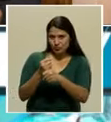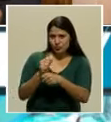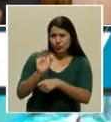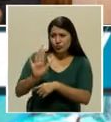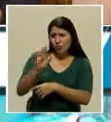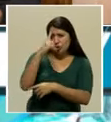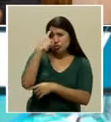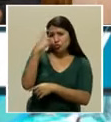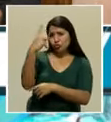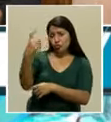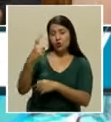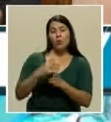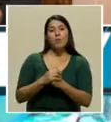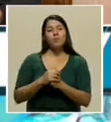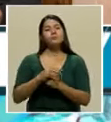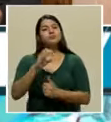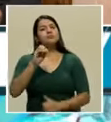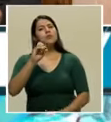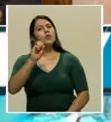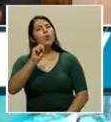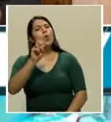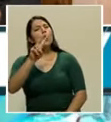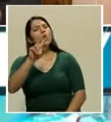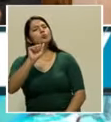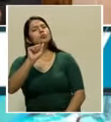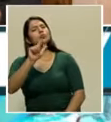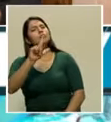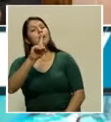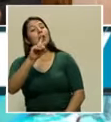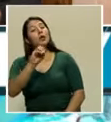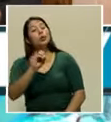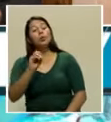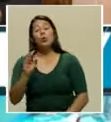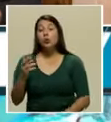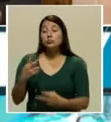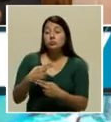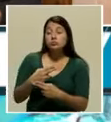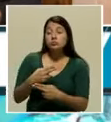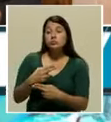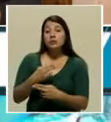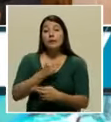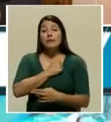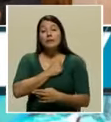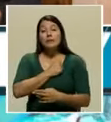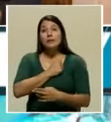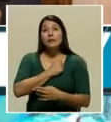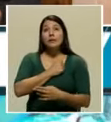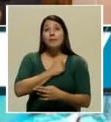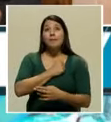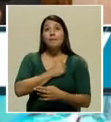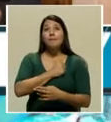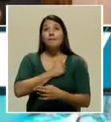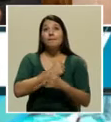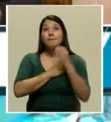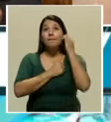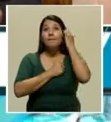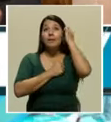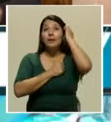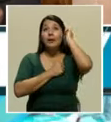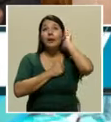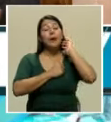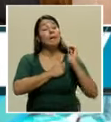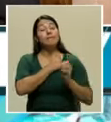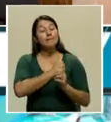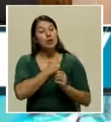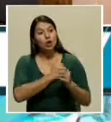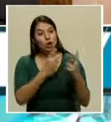sueño. No, Osvaldo, usted fue profesor... Arnoldo, como todos saben... Perdón, perdón,